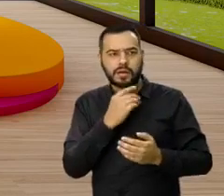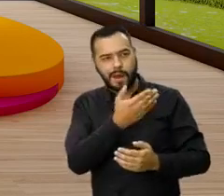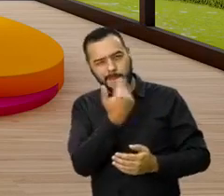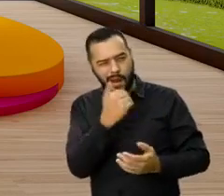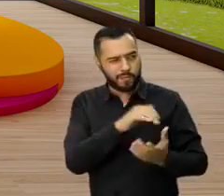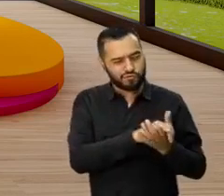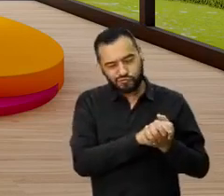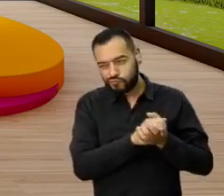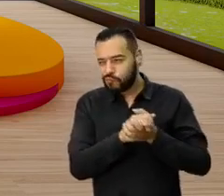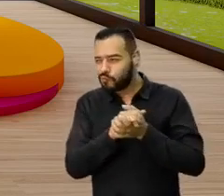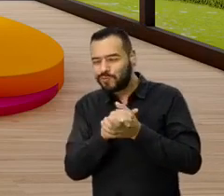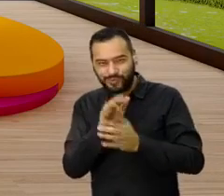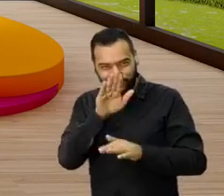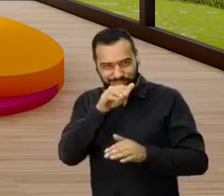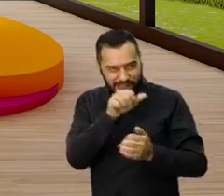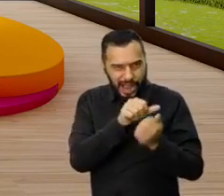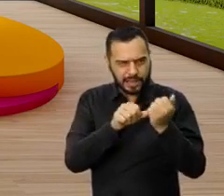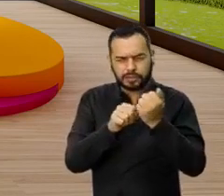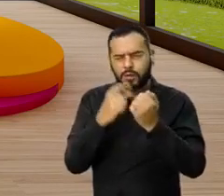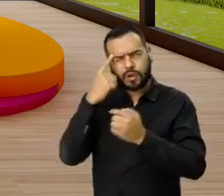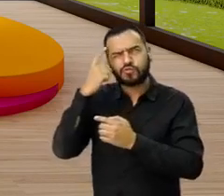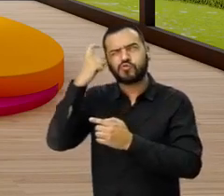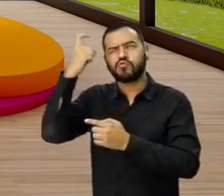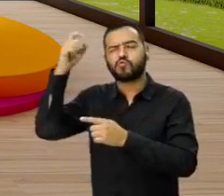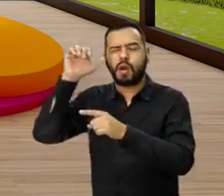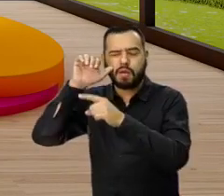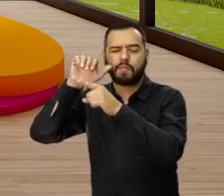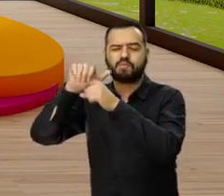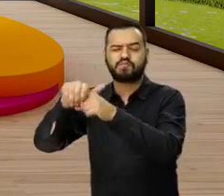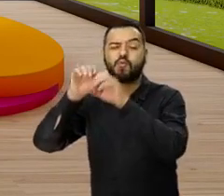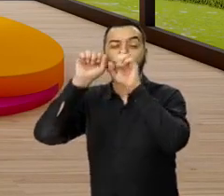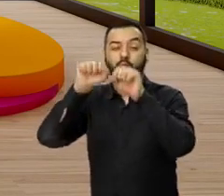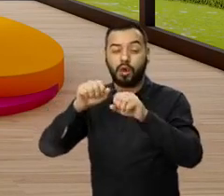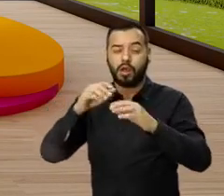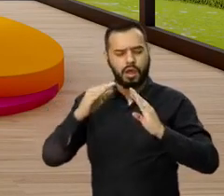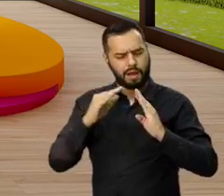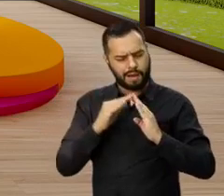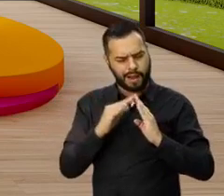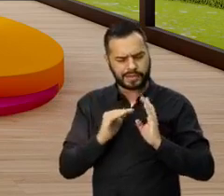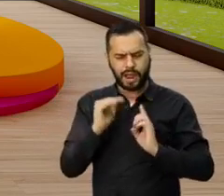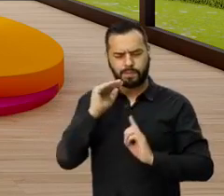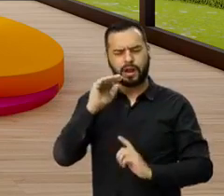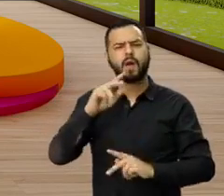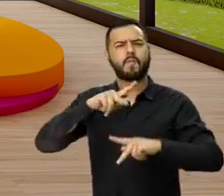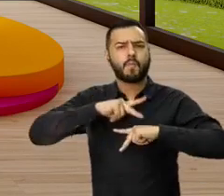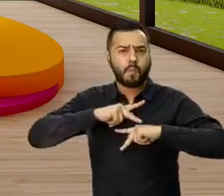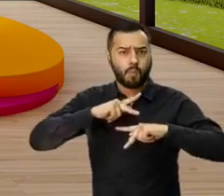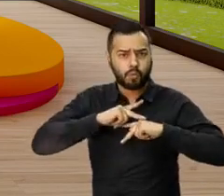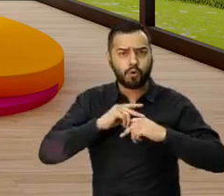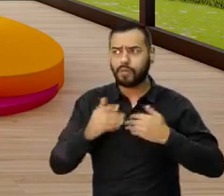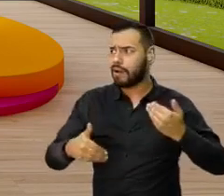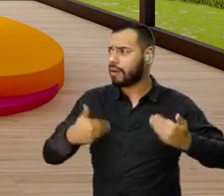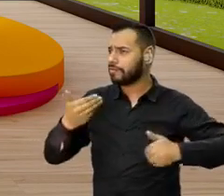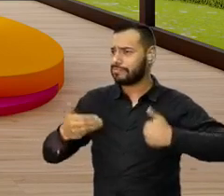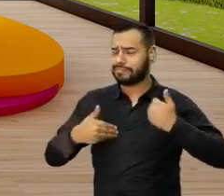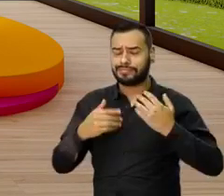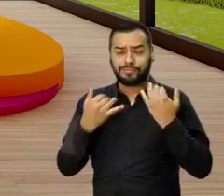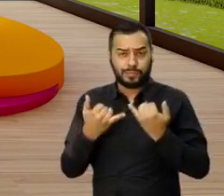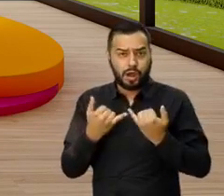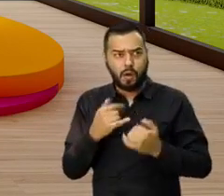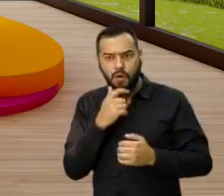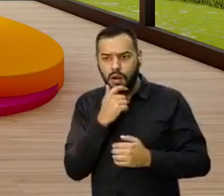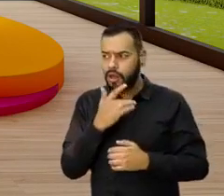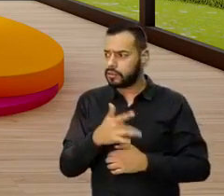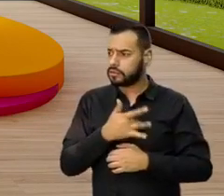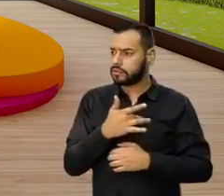de la mano para hacer el sueño hecho realidad, de tener su propia vivienda, de disfrutar y en un momento dado